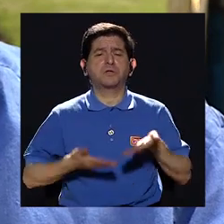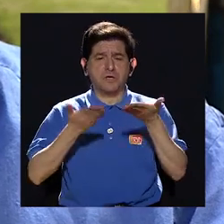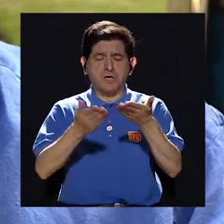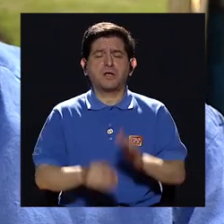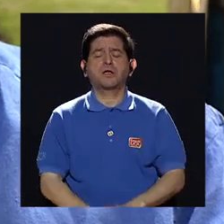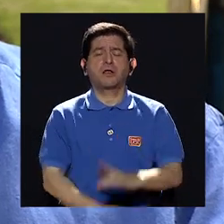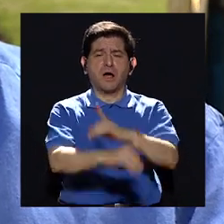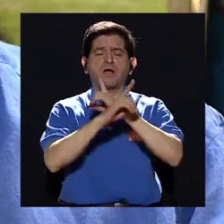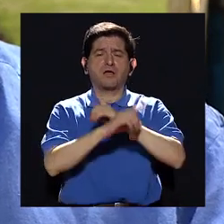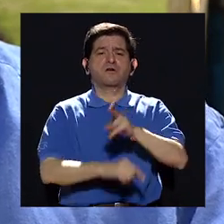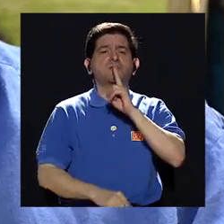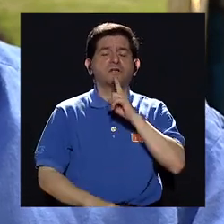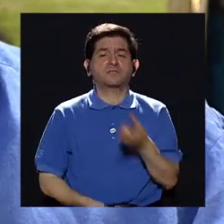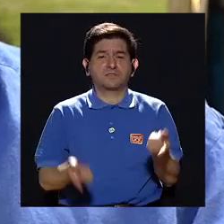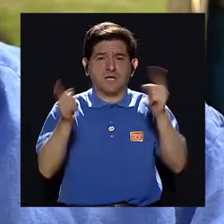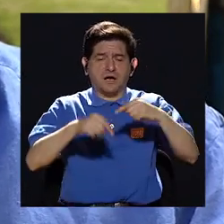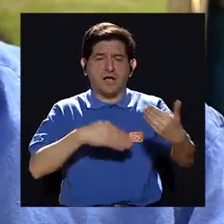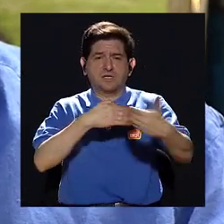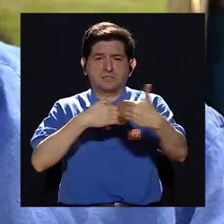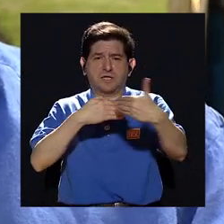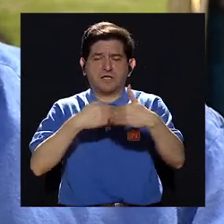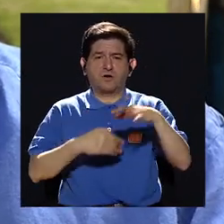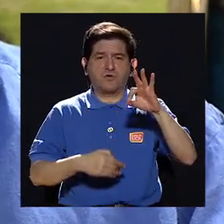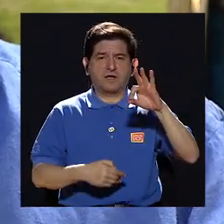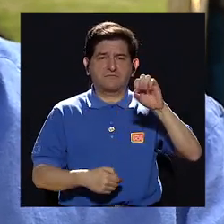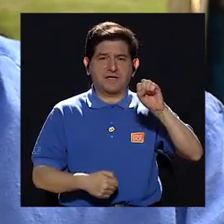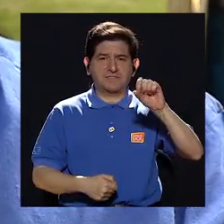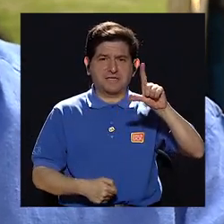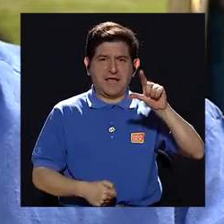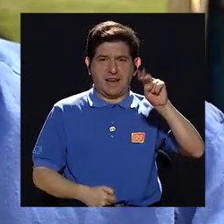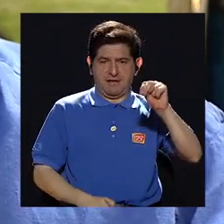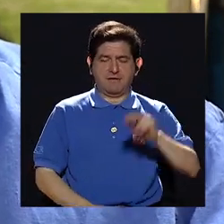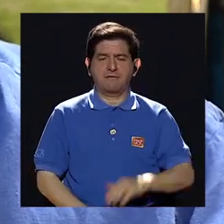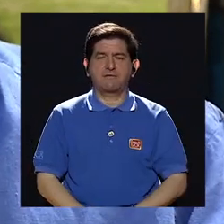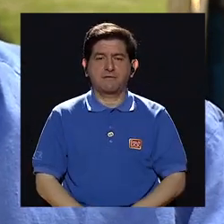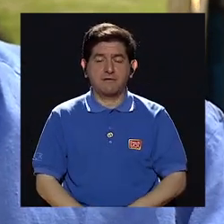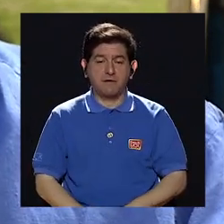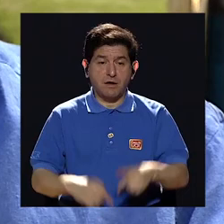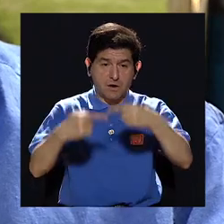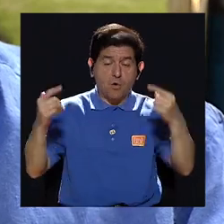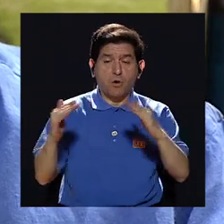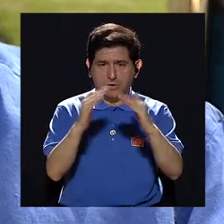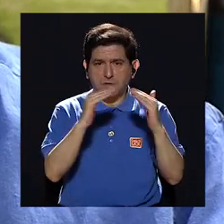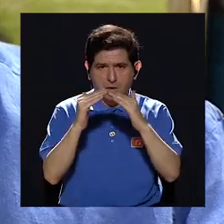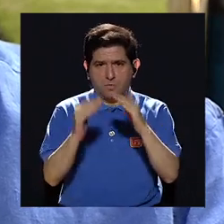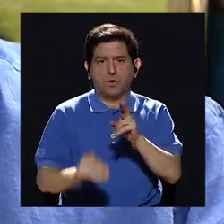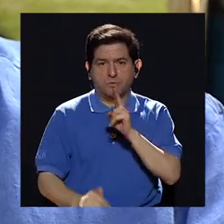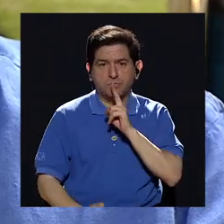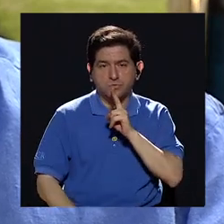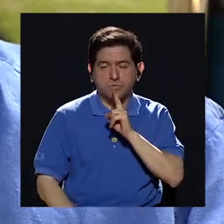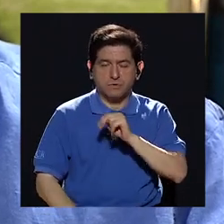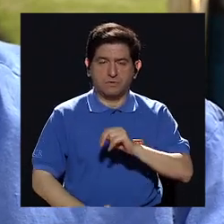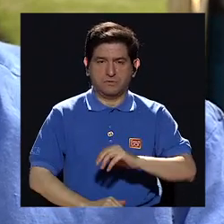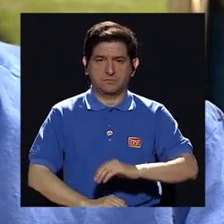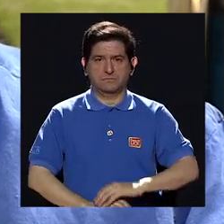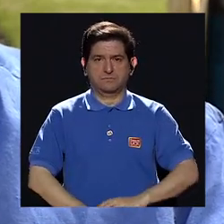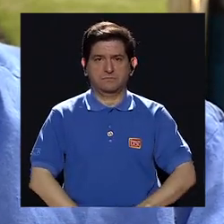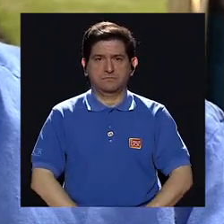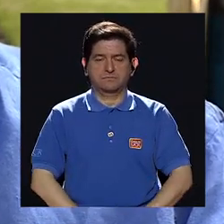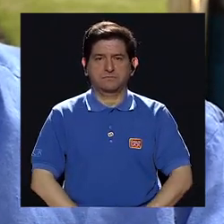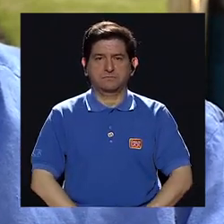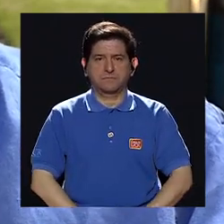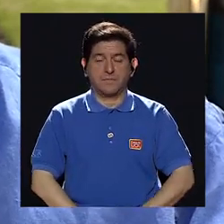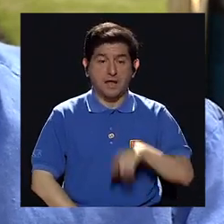a Honduras en caso de un ataque de los sandinistas al pueblo hondureño. Y